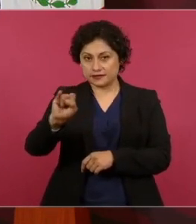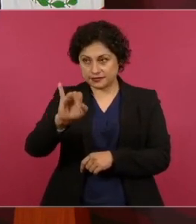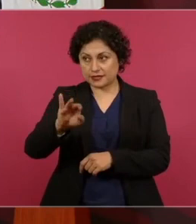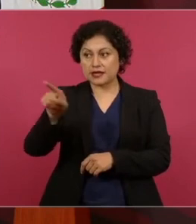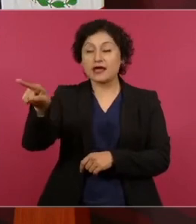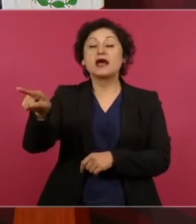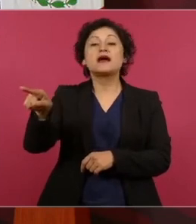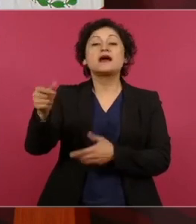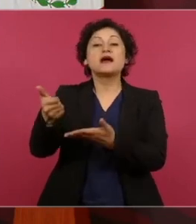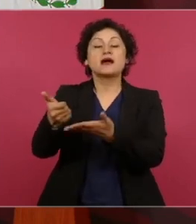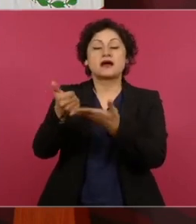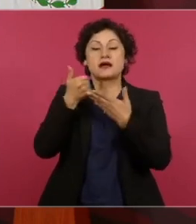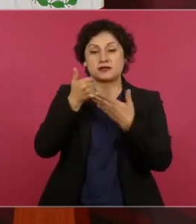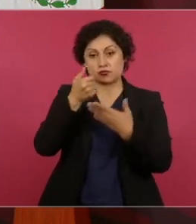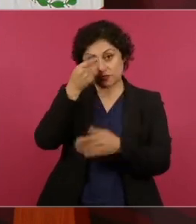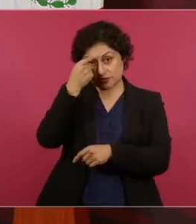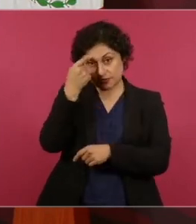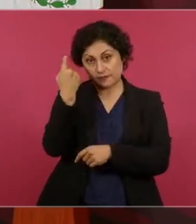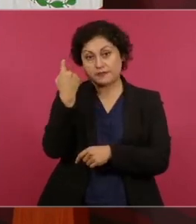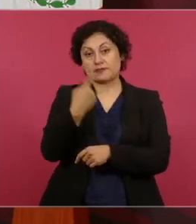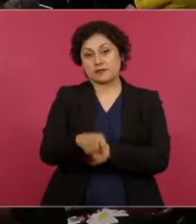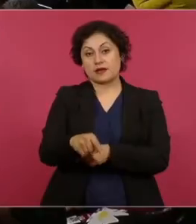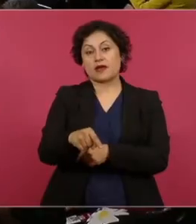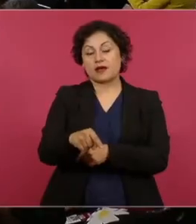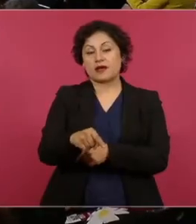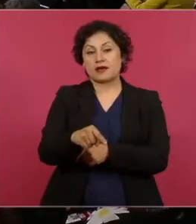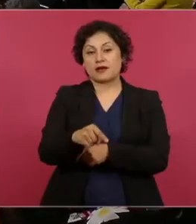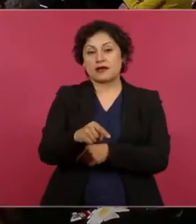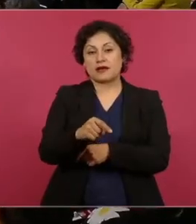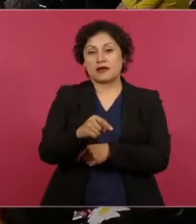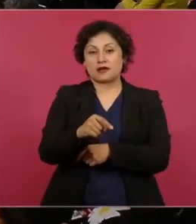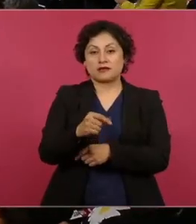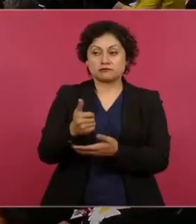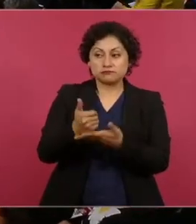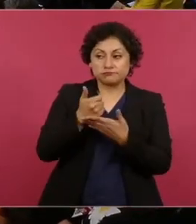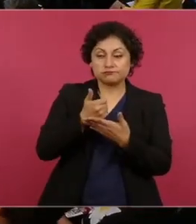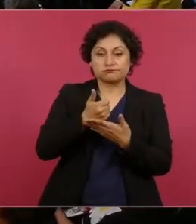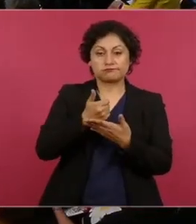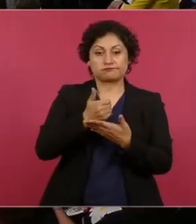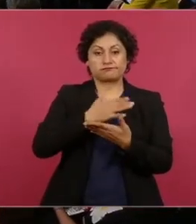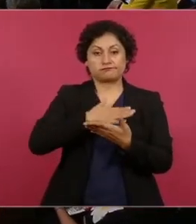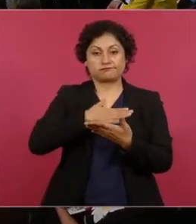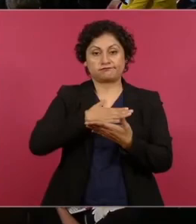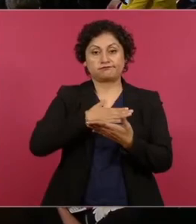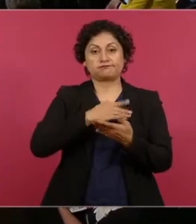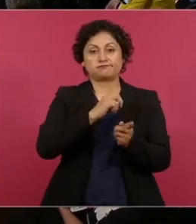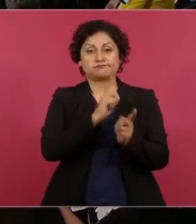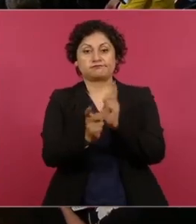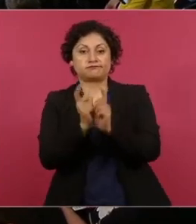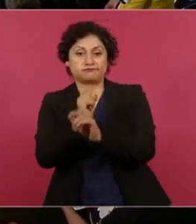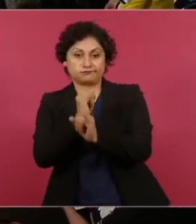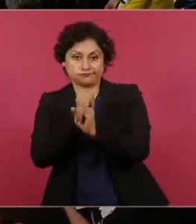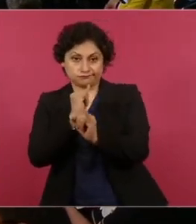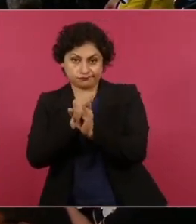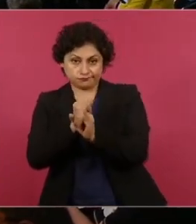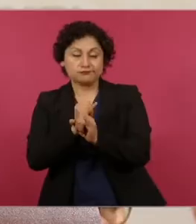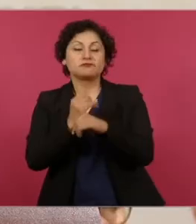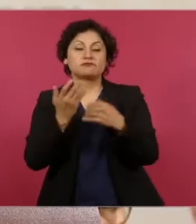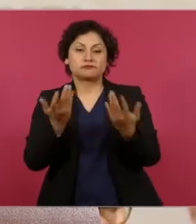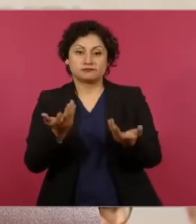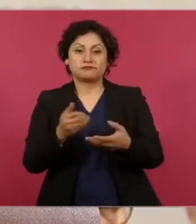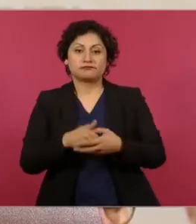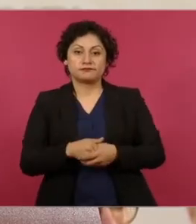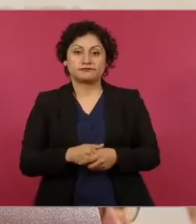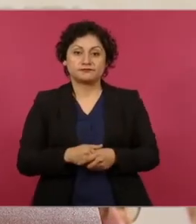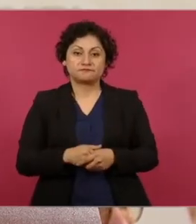red, de mis redes, pero ya